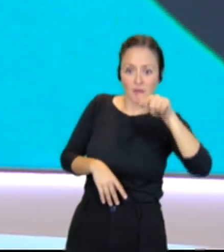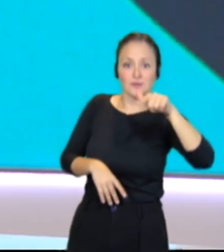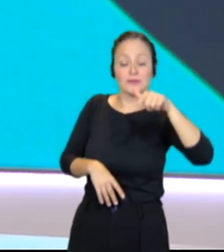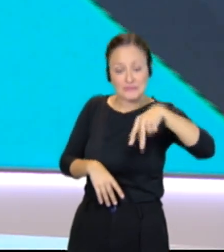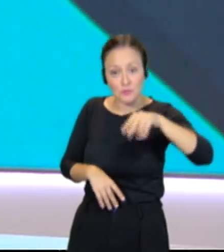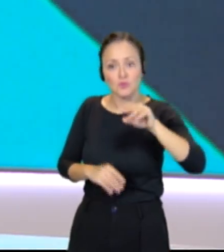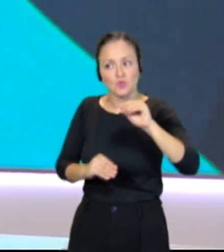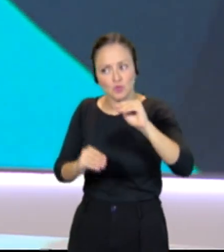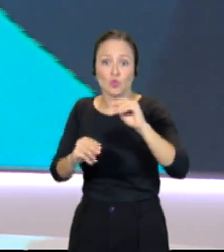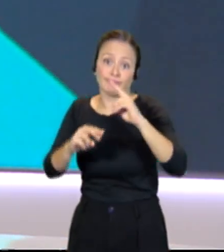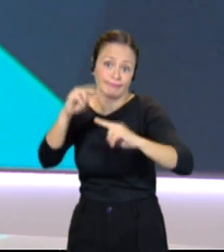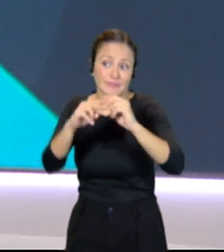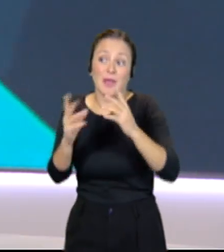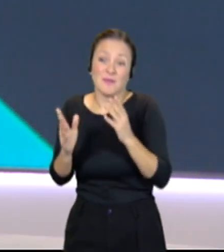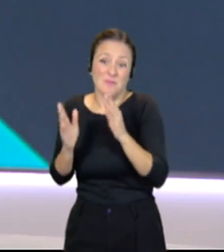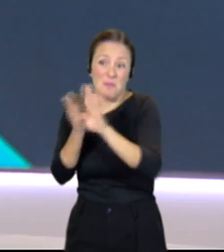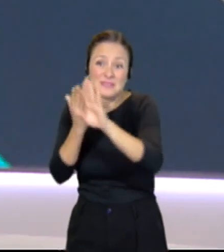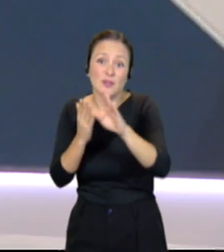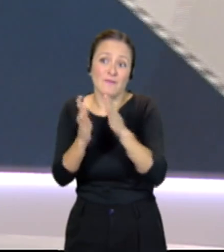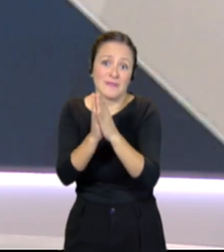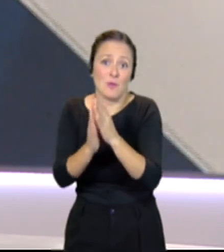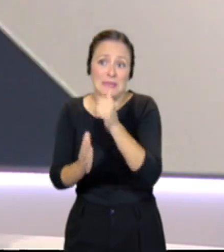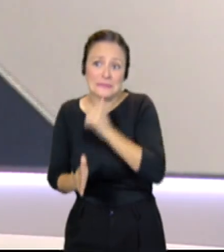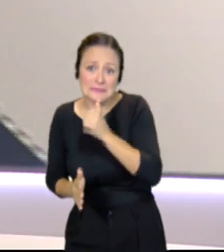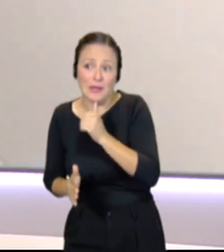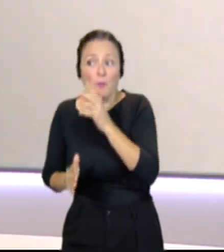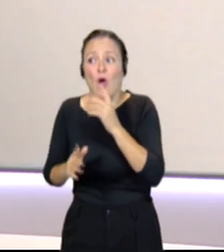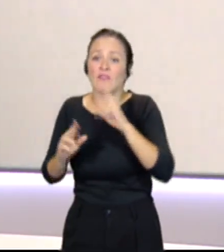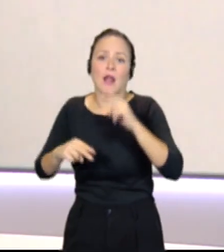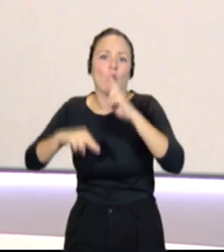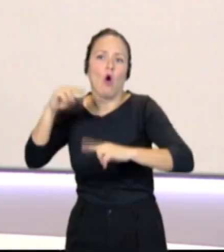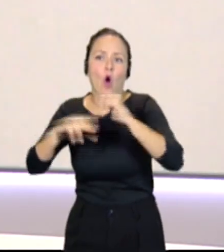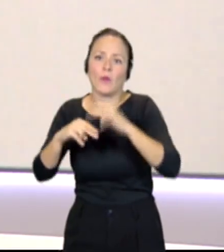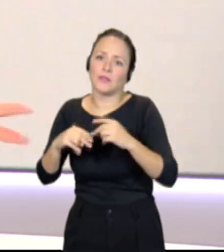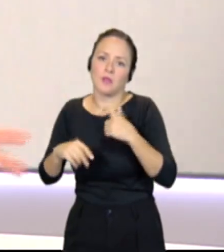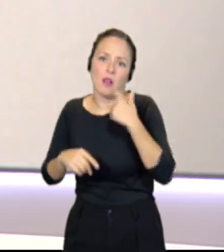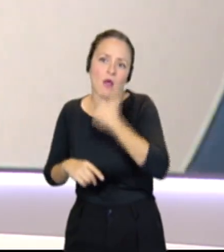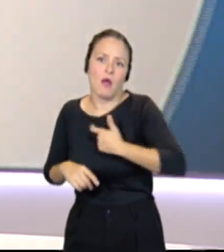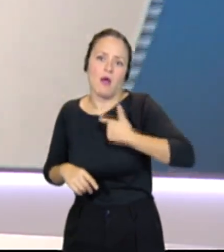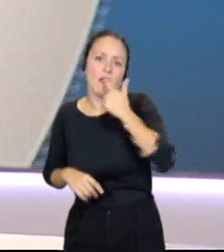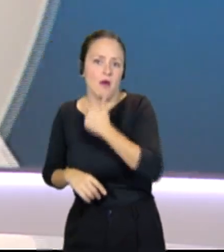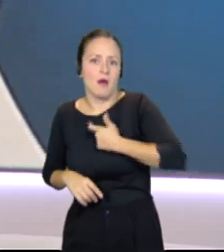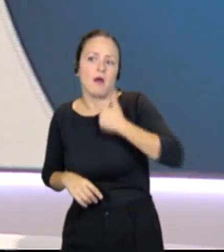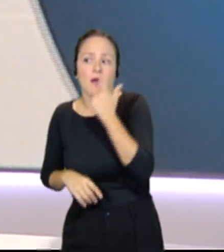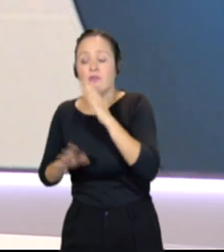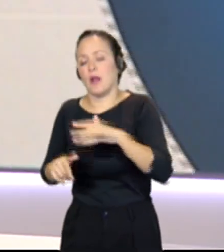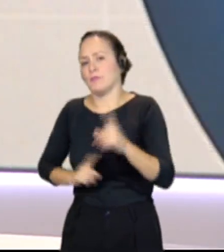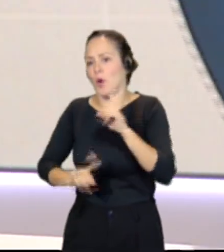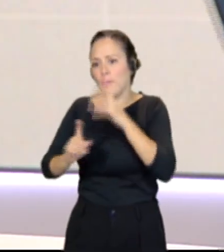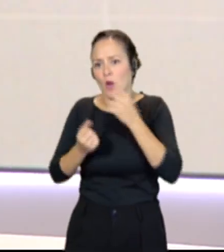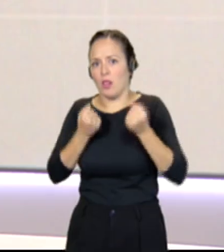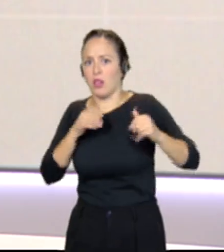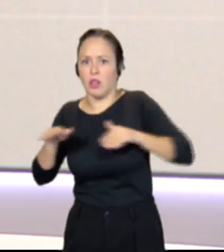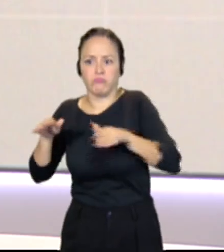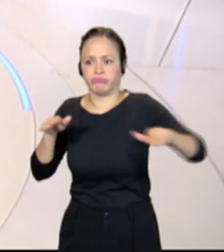desesperan, ¿no? Porque esas obras se eternizan, se alargan en el tiempo y con los consiguientes problemas que ocasionan para transitar por la